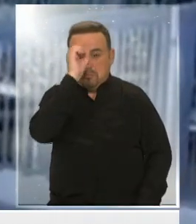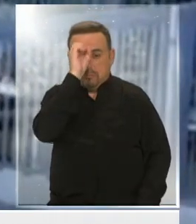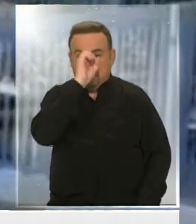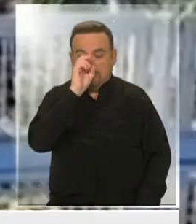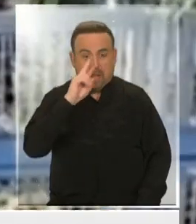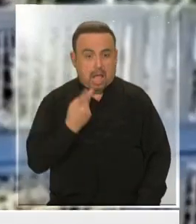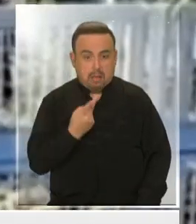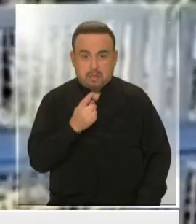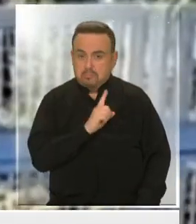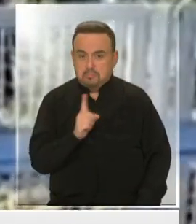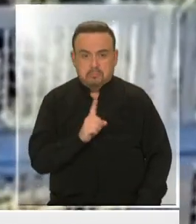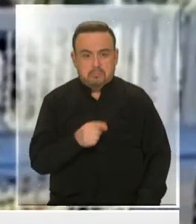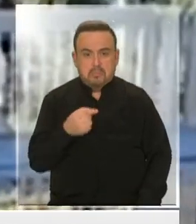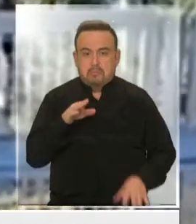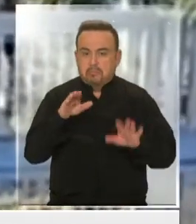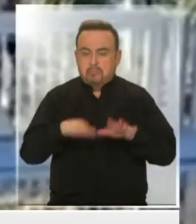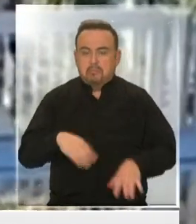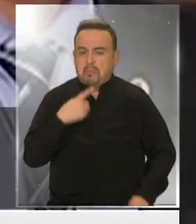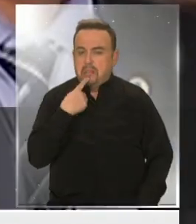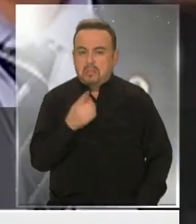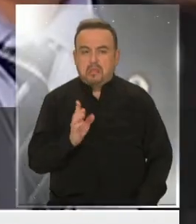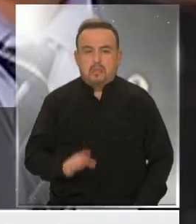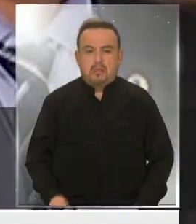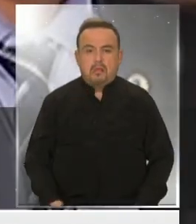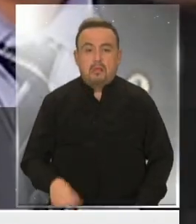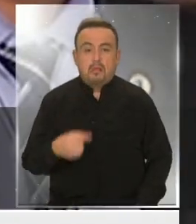no cambió, incluso se radicalizó.